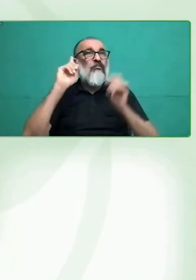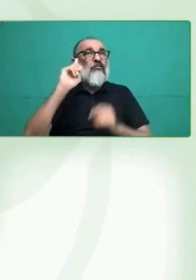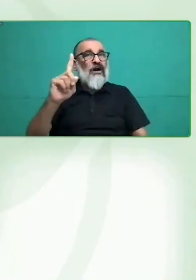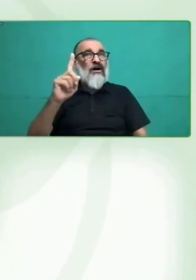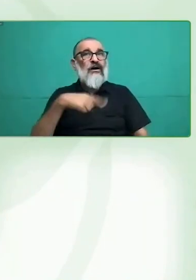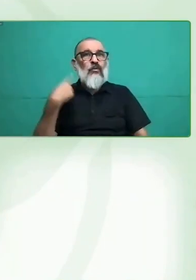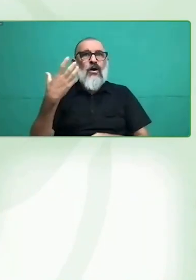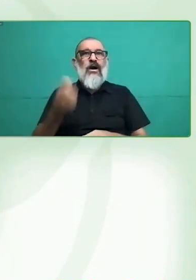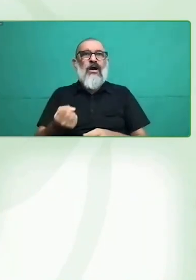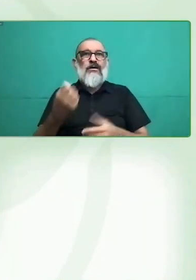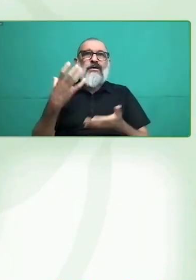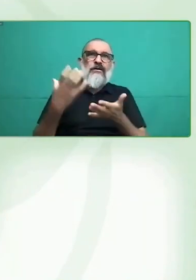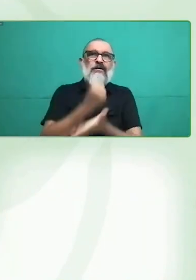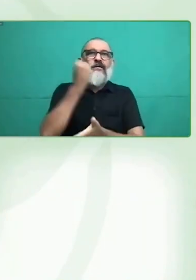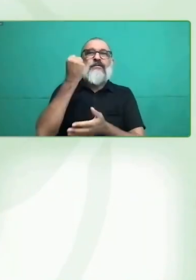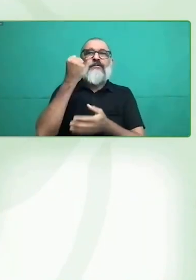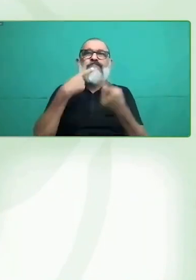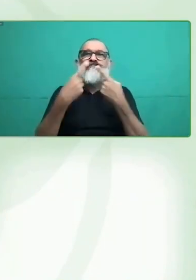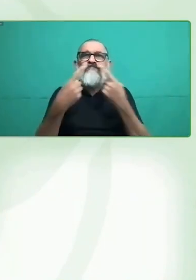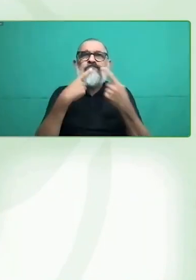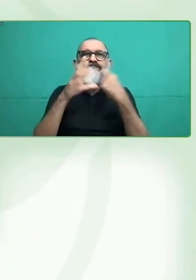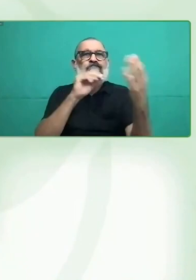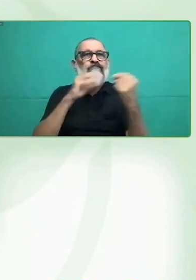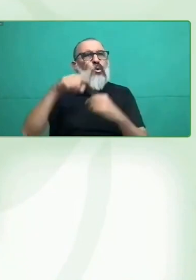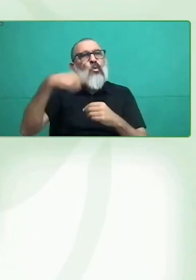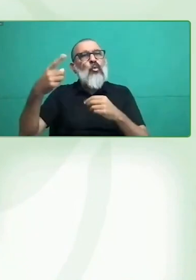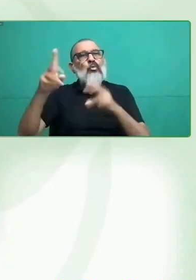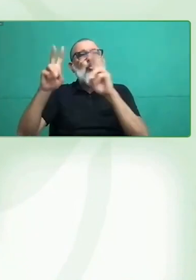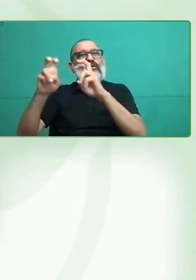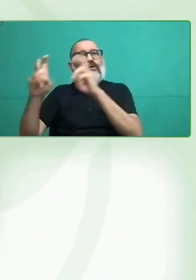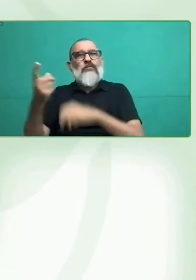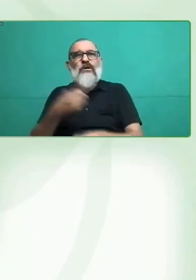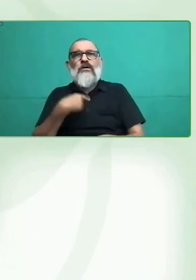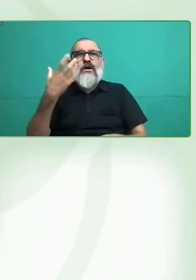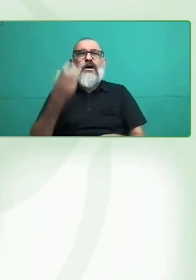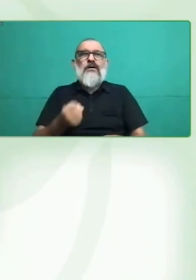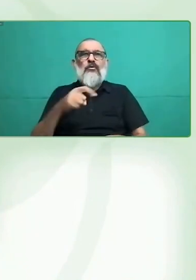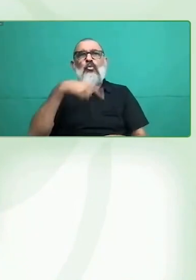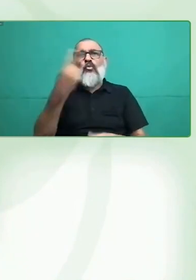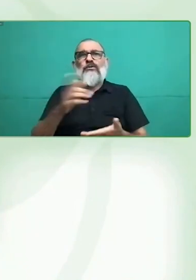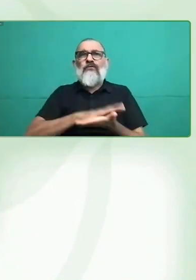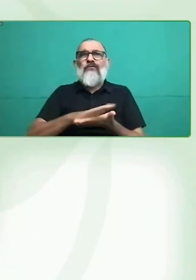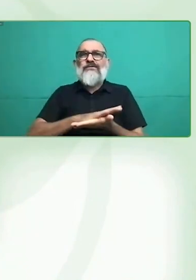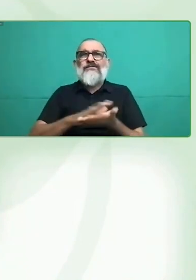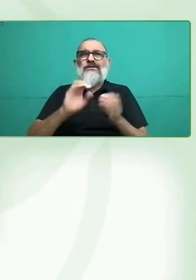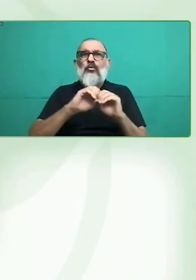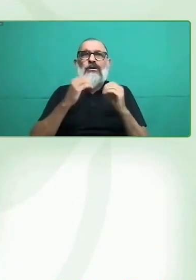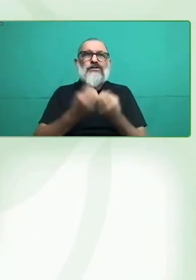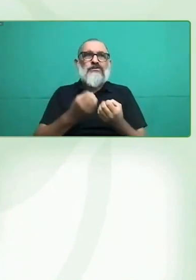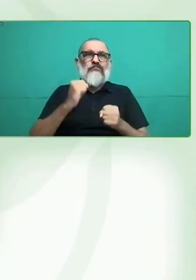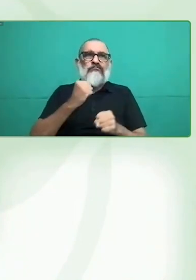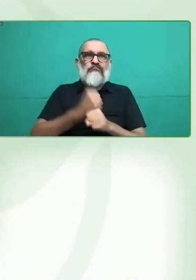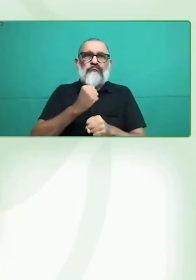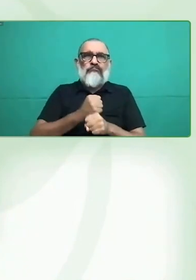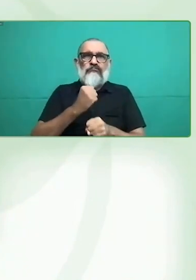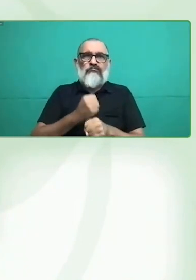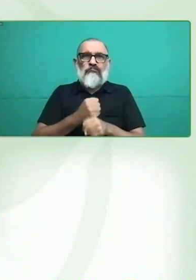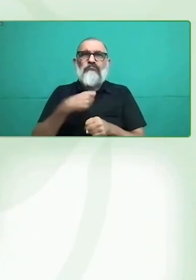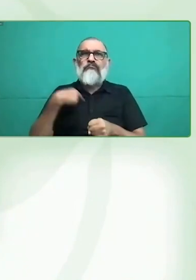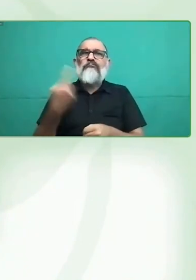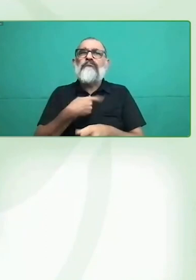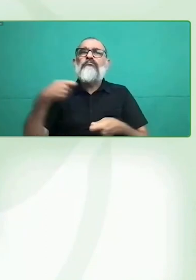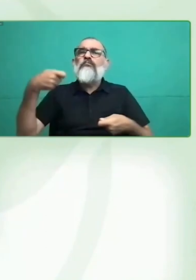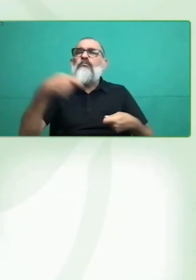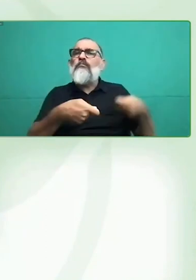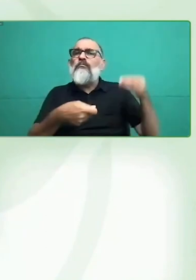sean escuchadas en el ámbito público, me parece extremadamente relevante, porque ese es el ámbito donde se toman las decisiones, finalmente. Y cuando